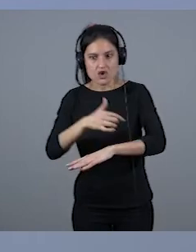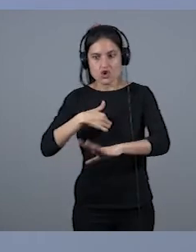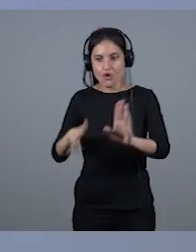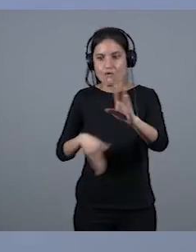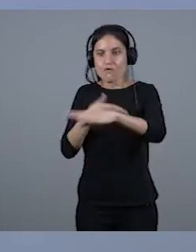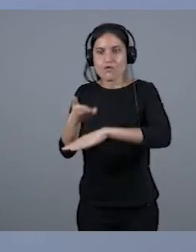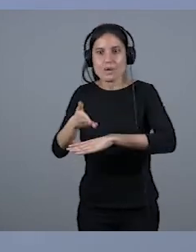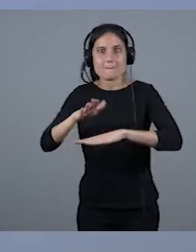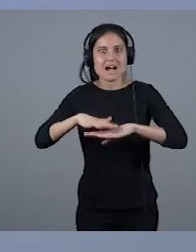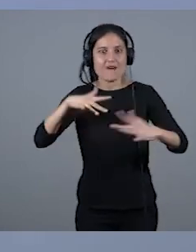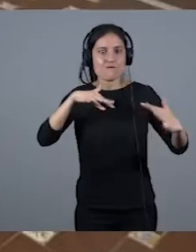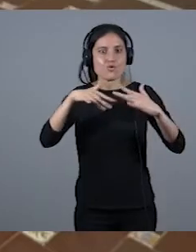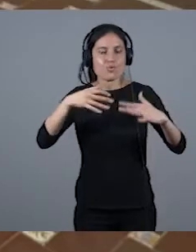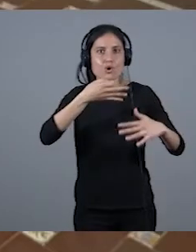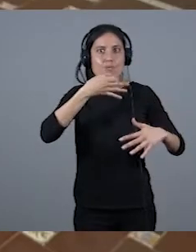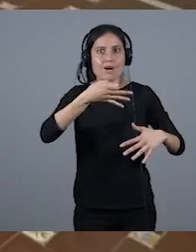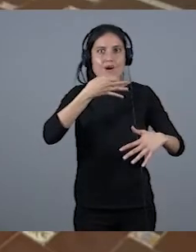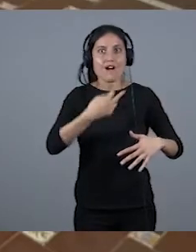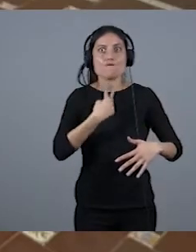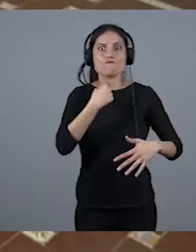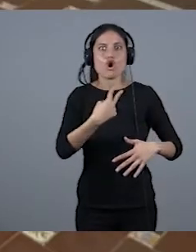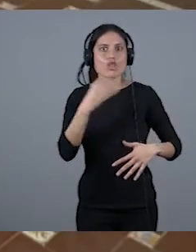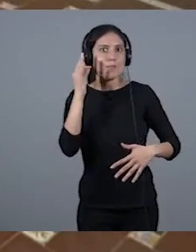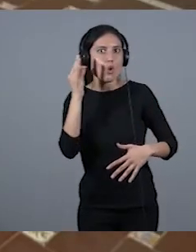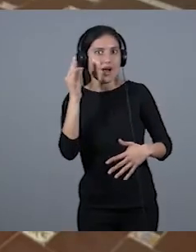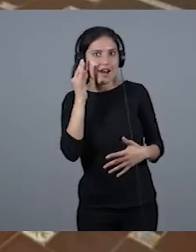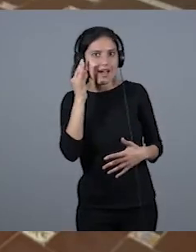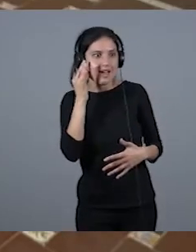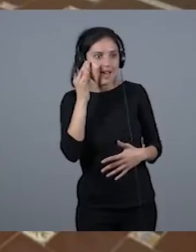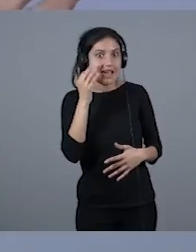una voz de mujer narrando fútbol, y tengo dos inalámbricos que son dos chicos,